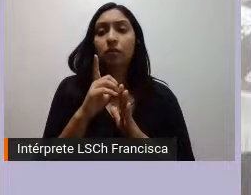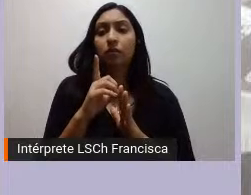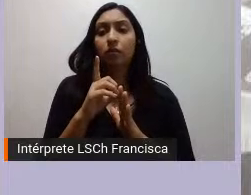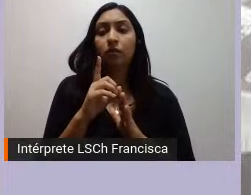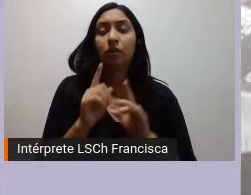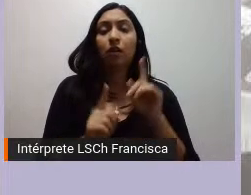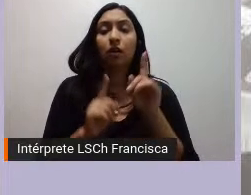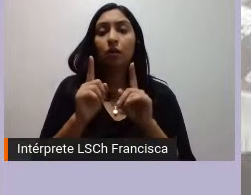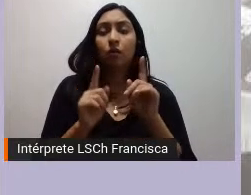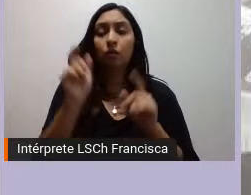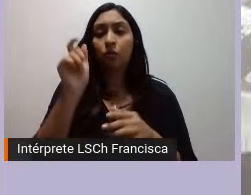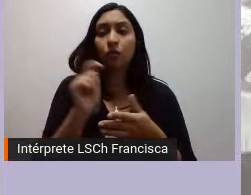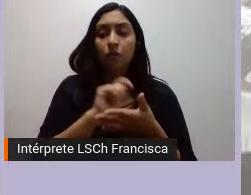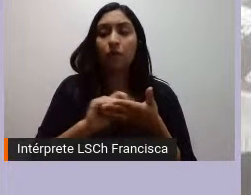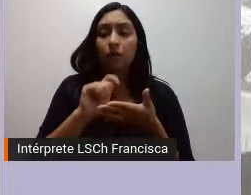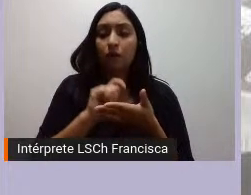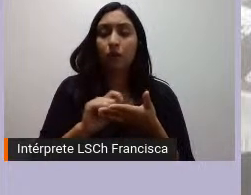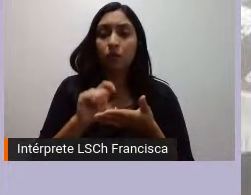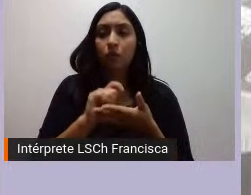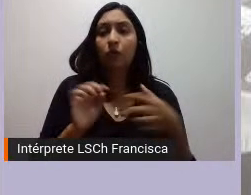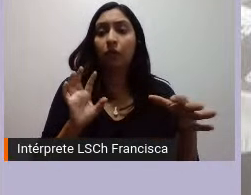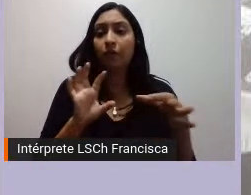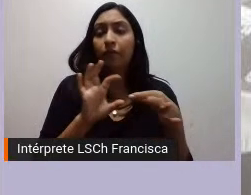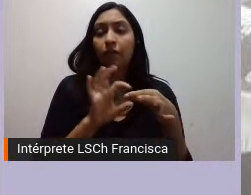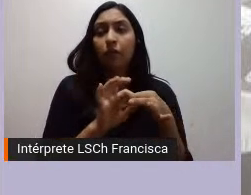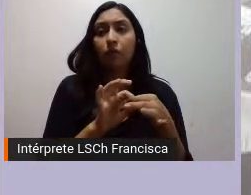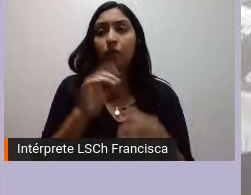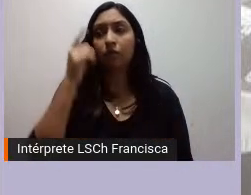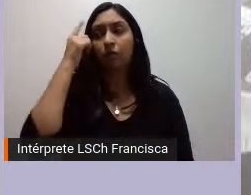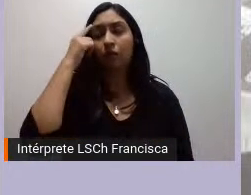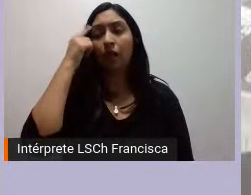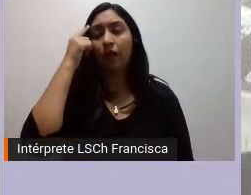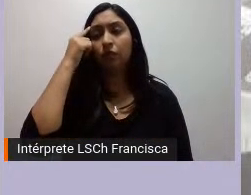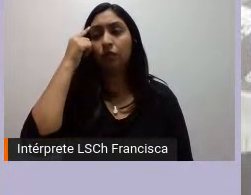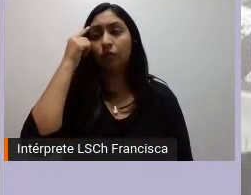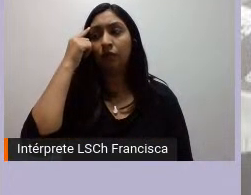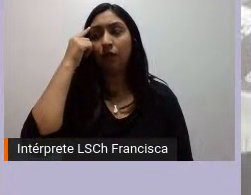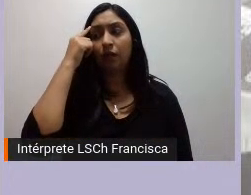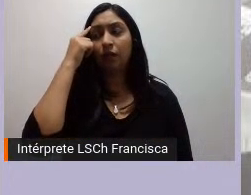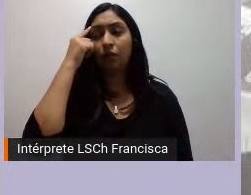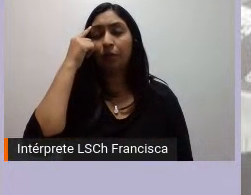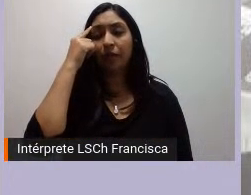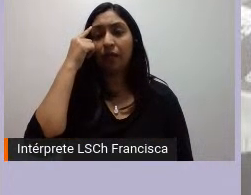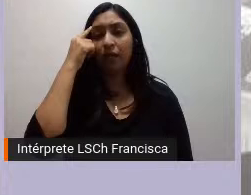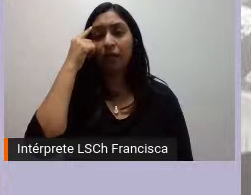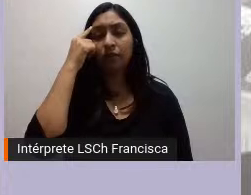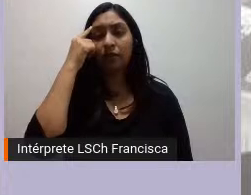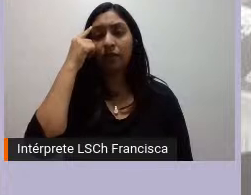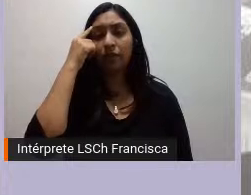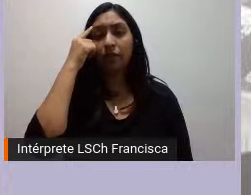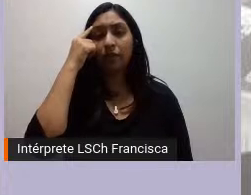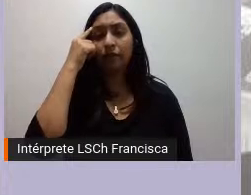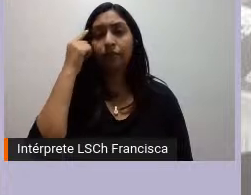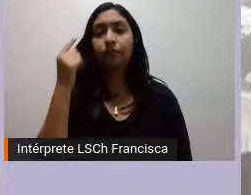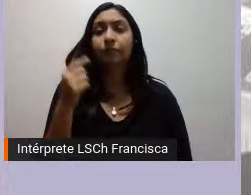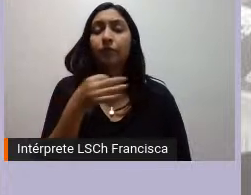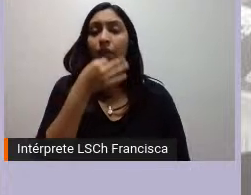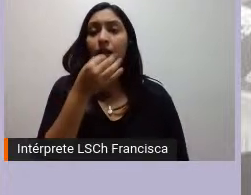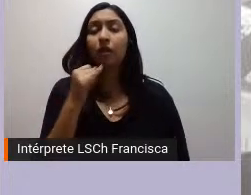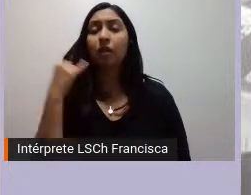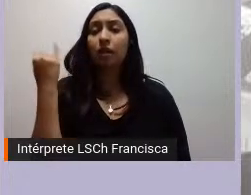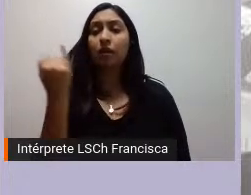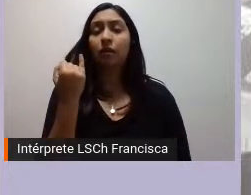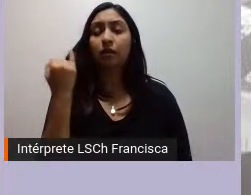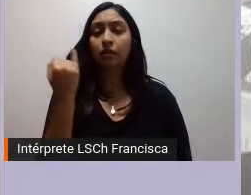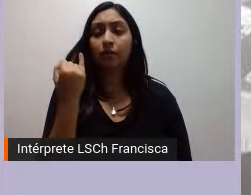autores sobre todo vinculados al pensamiento autonomista en México llaman la autonomía desde abajo en Ecuador